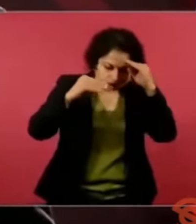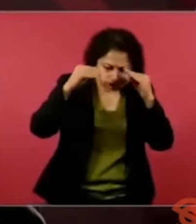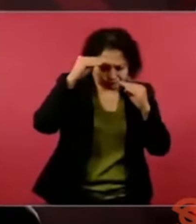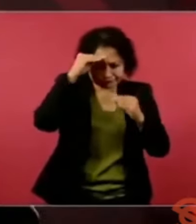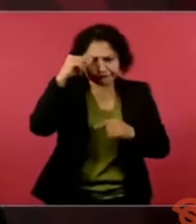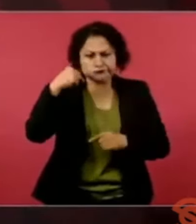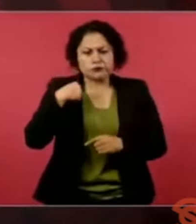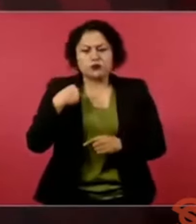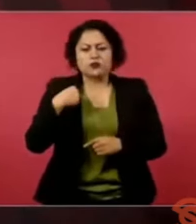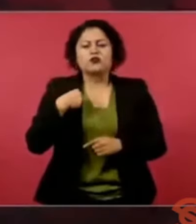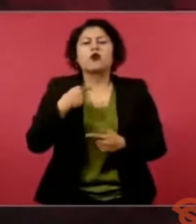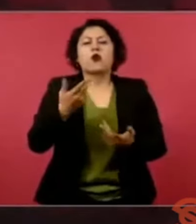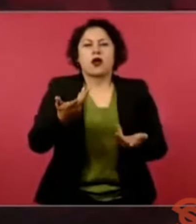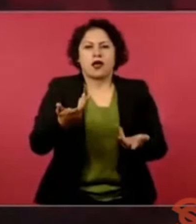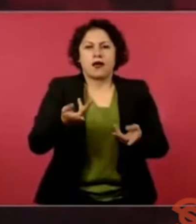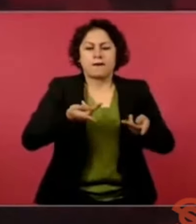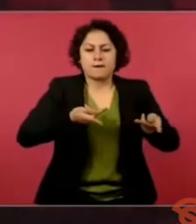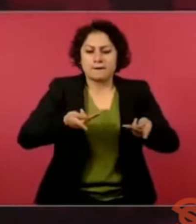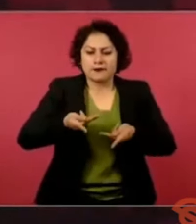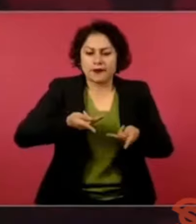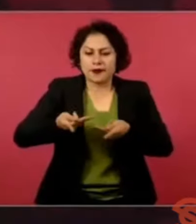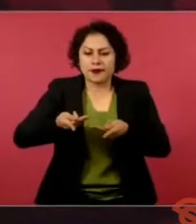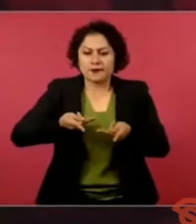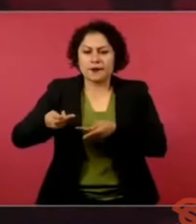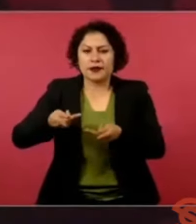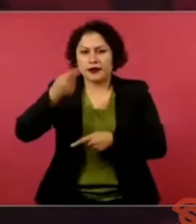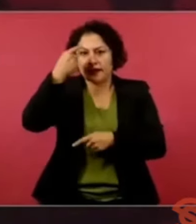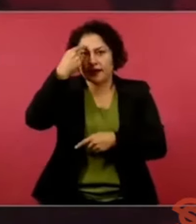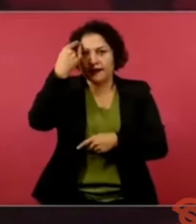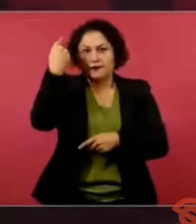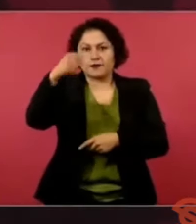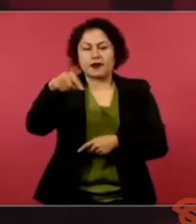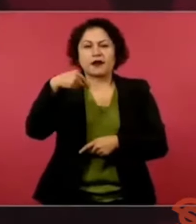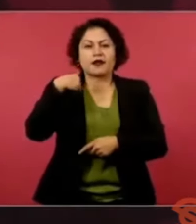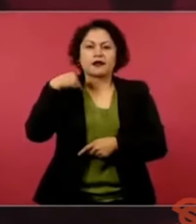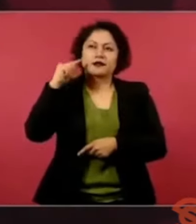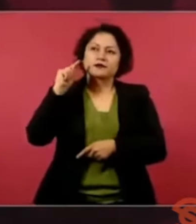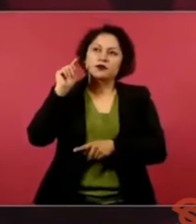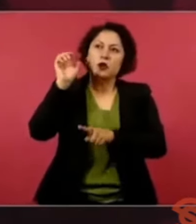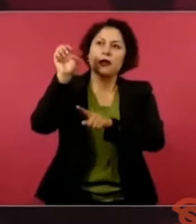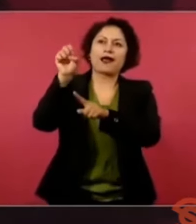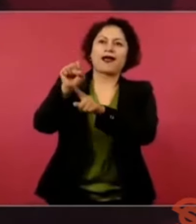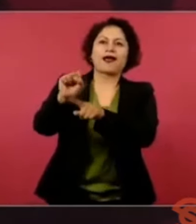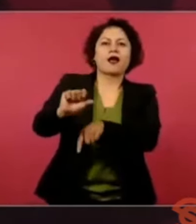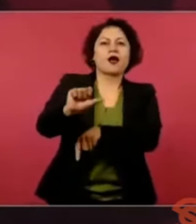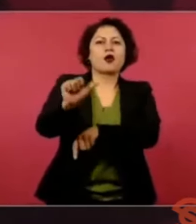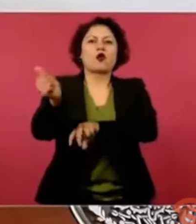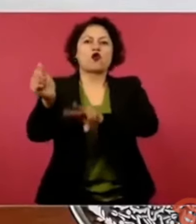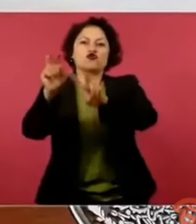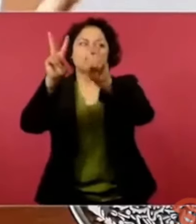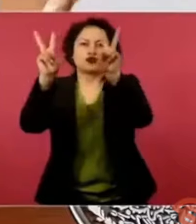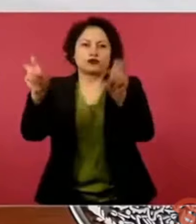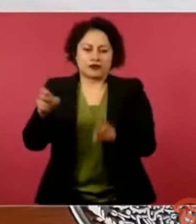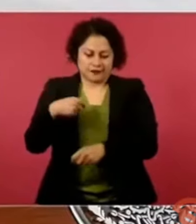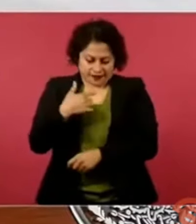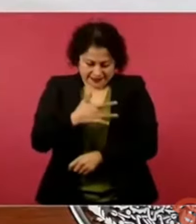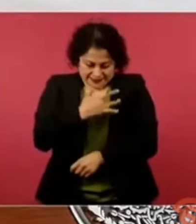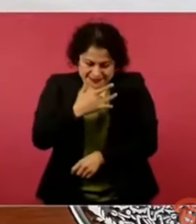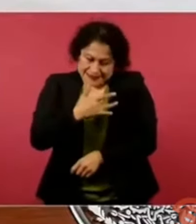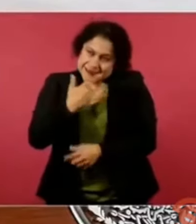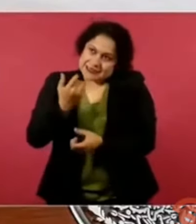cómo entusiasmarme como estoy entusiasmado ahora, porque también qué